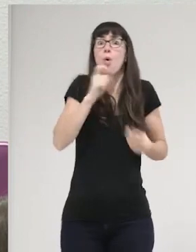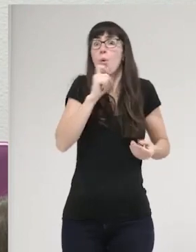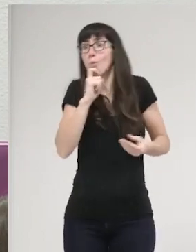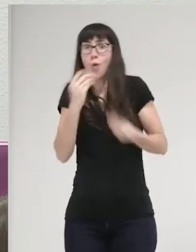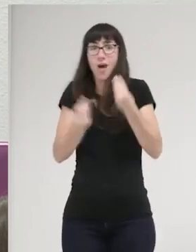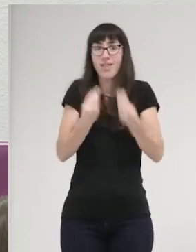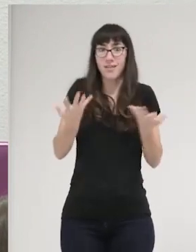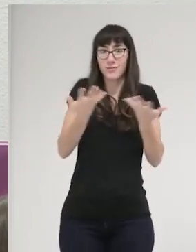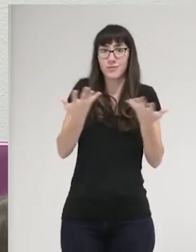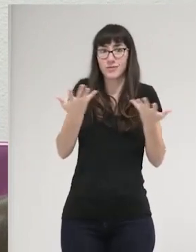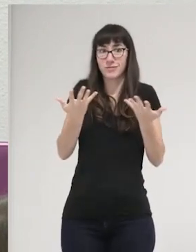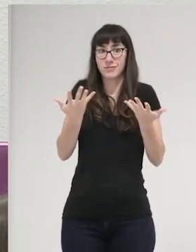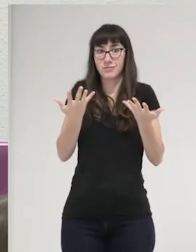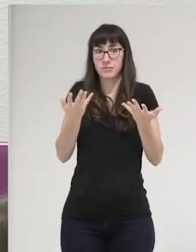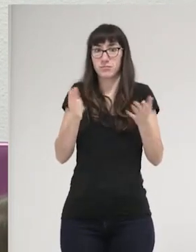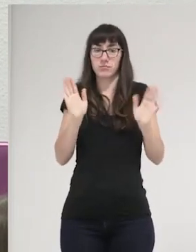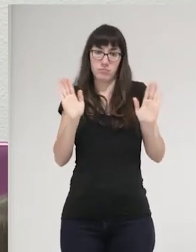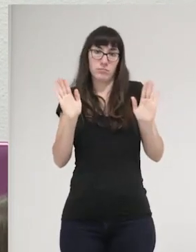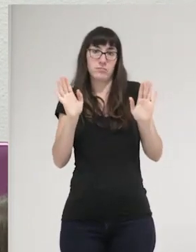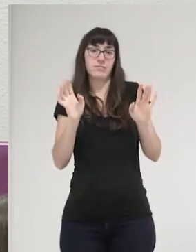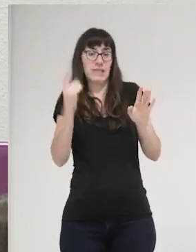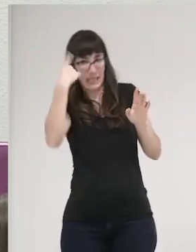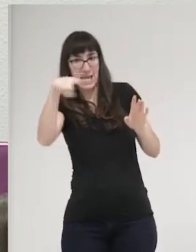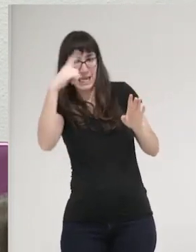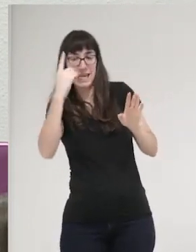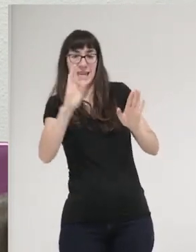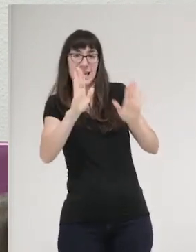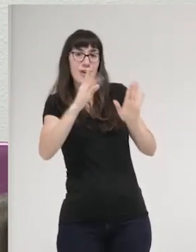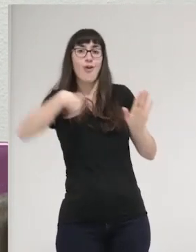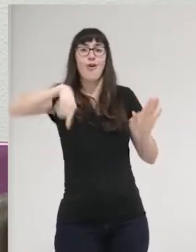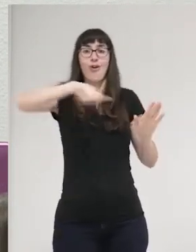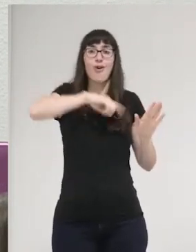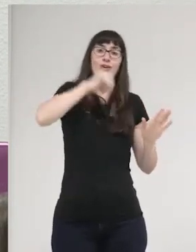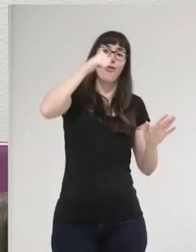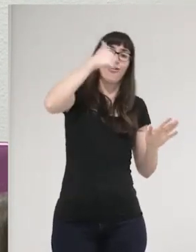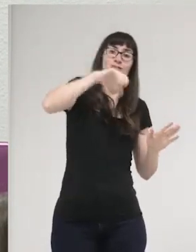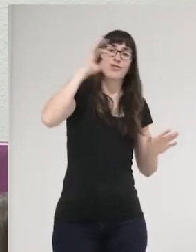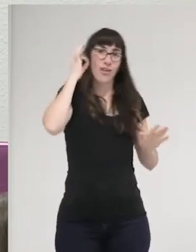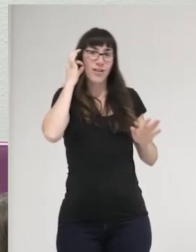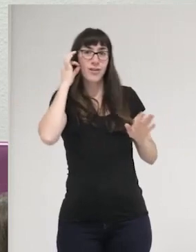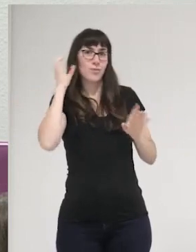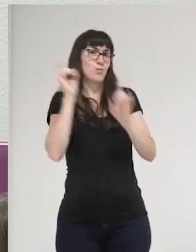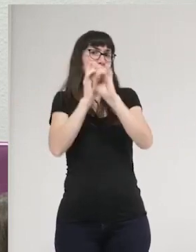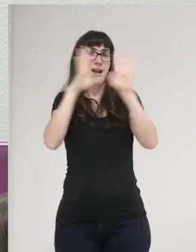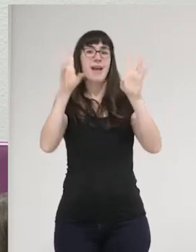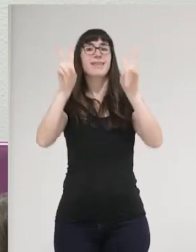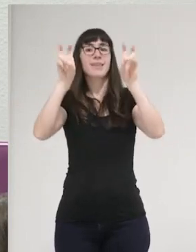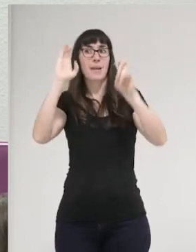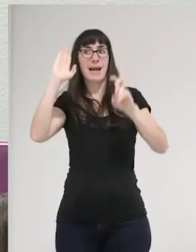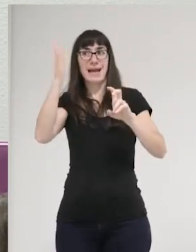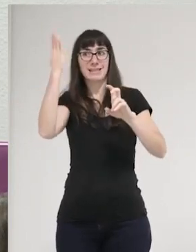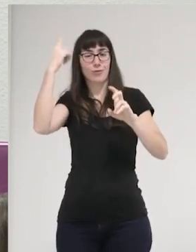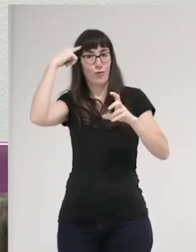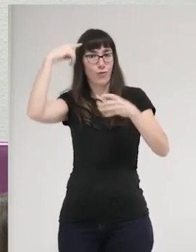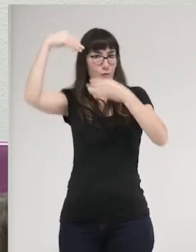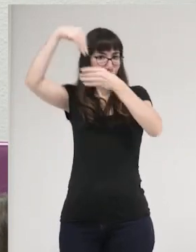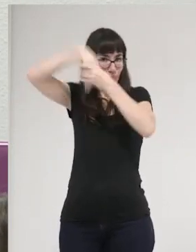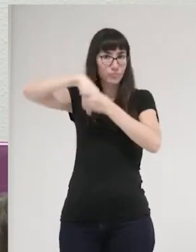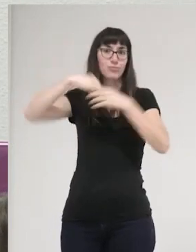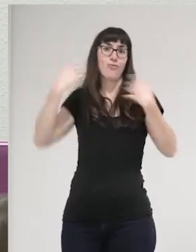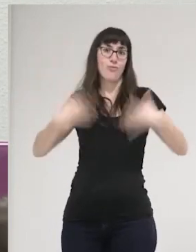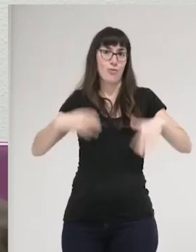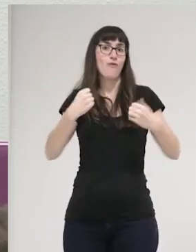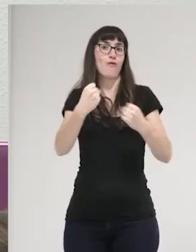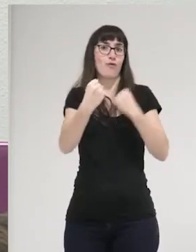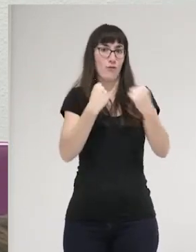ahí es como ya, ya, es que todas y todos estamos muy inmersos, inmersas en esas lógicas del castigo y, por tanto, también construir una forma